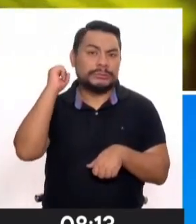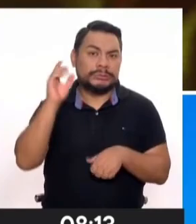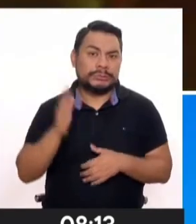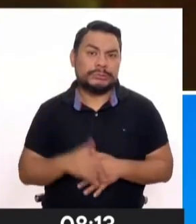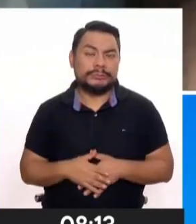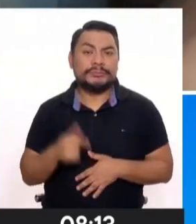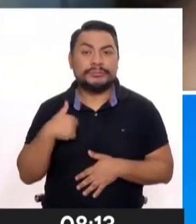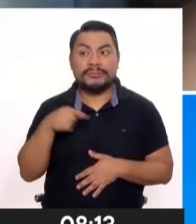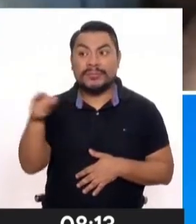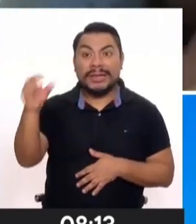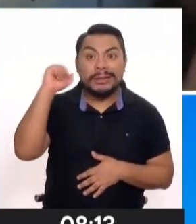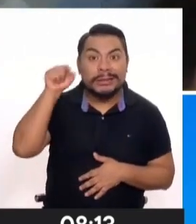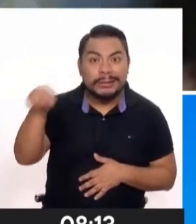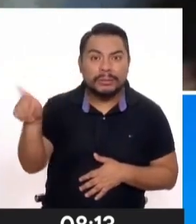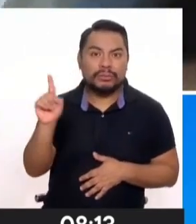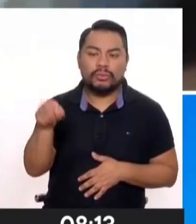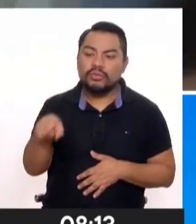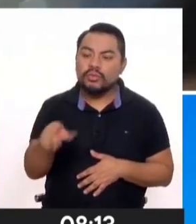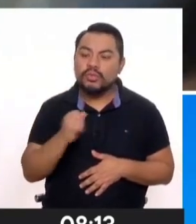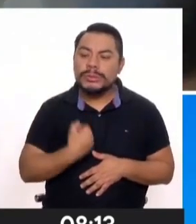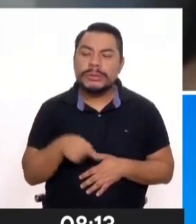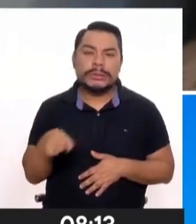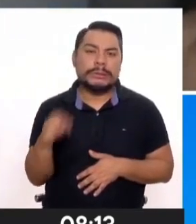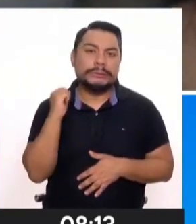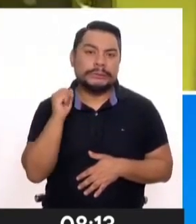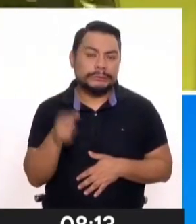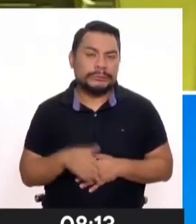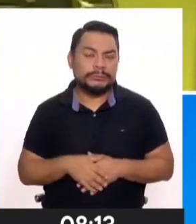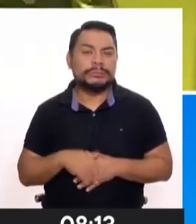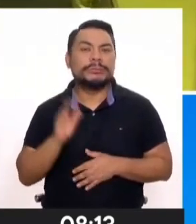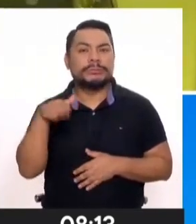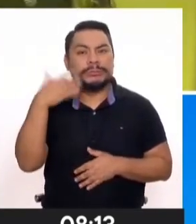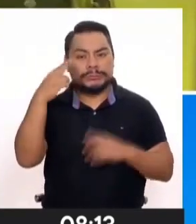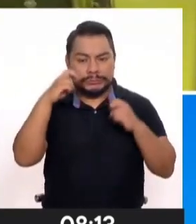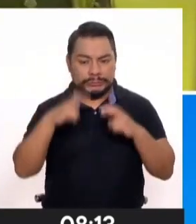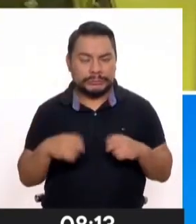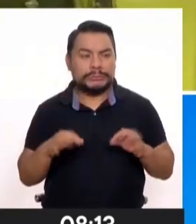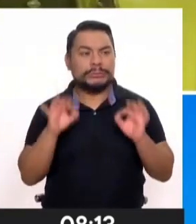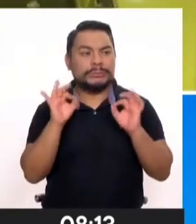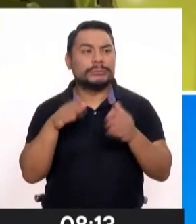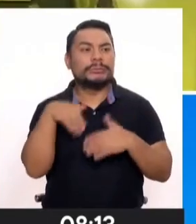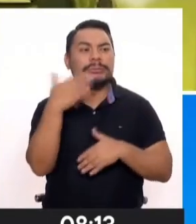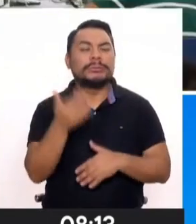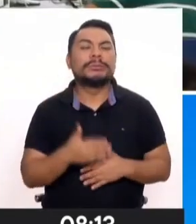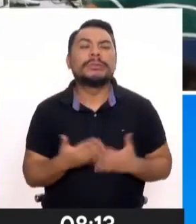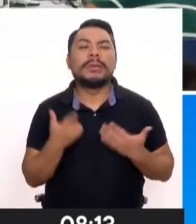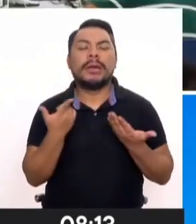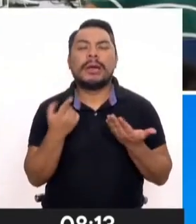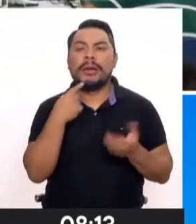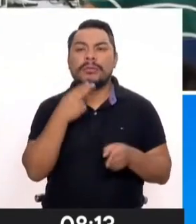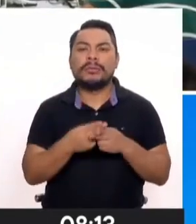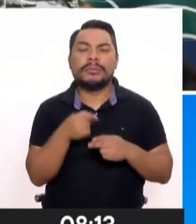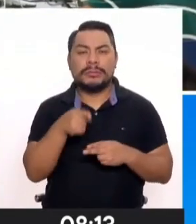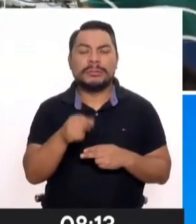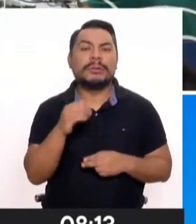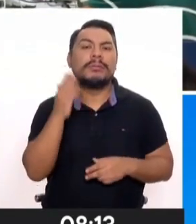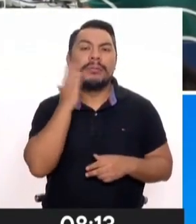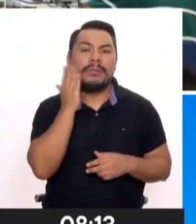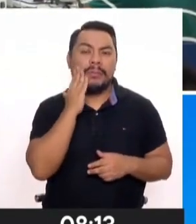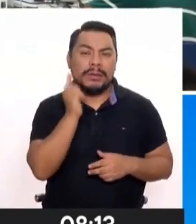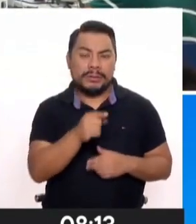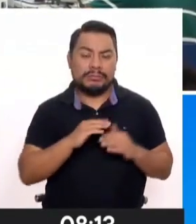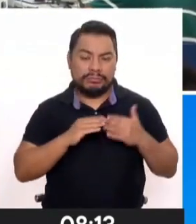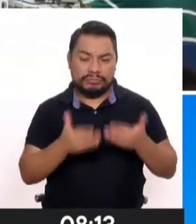sentencia. Más bien, eso lo vamos a analizar más adelante en unos casos concretos de lo que se denomina maternidad